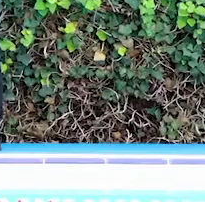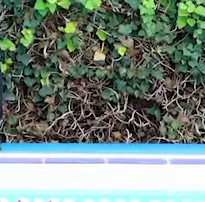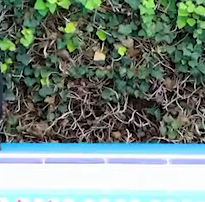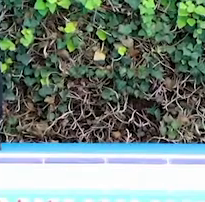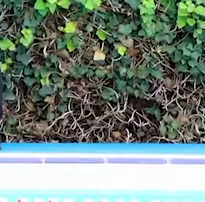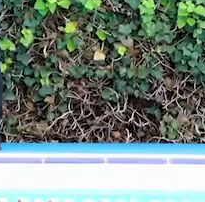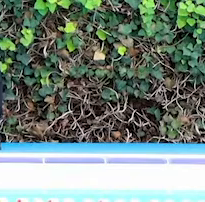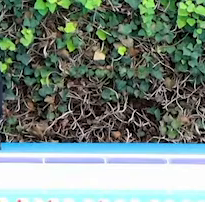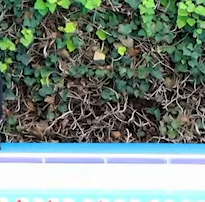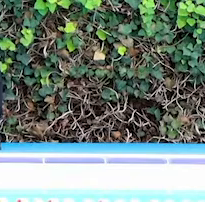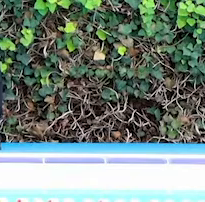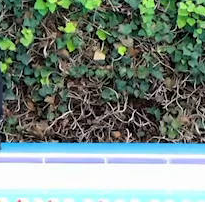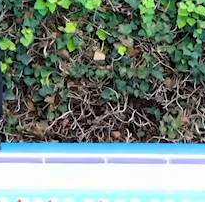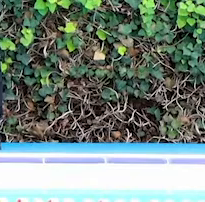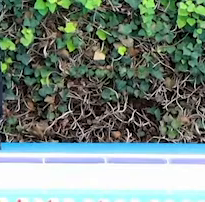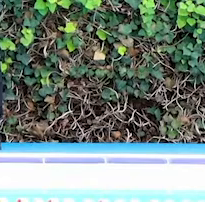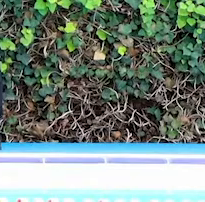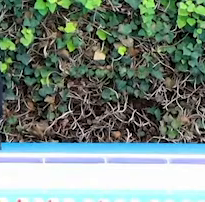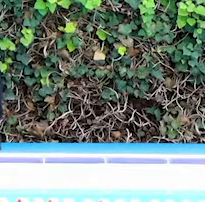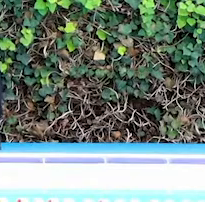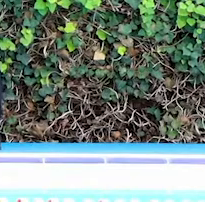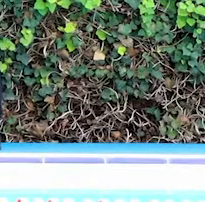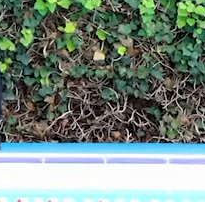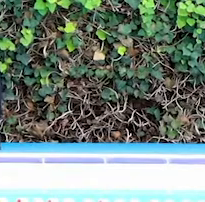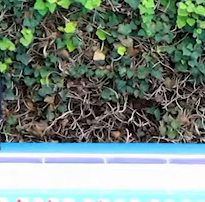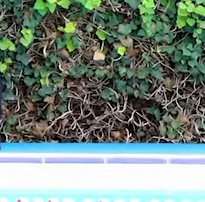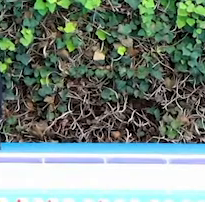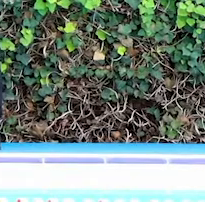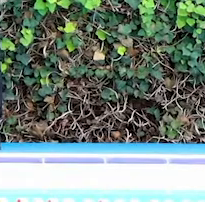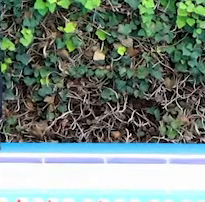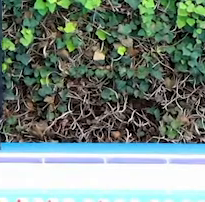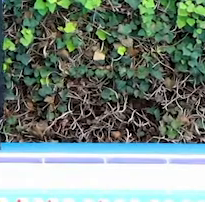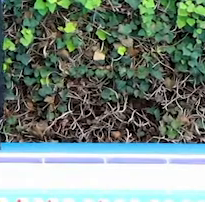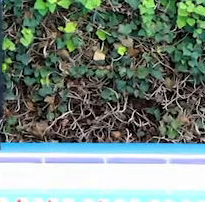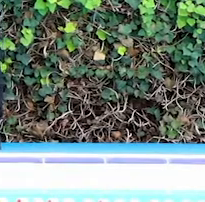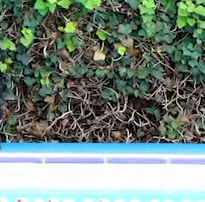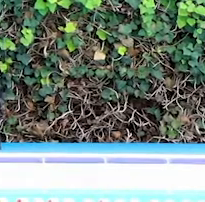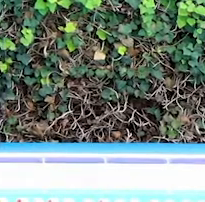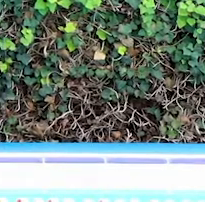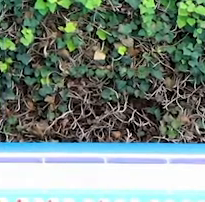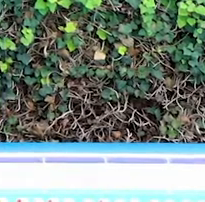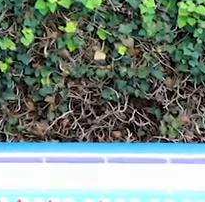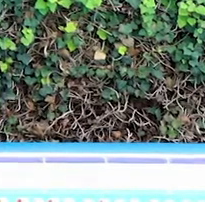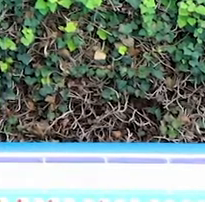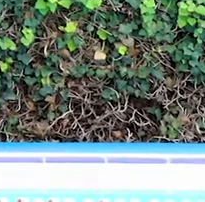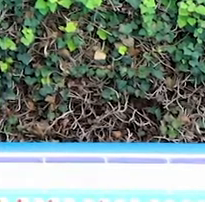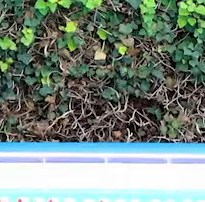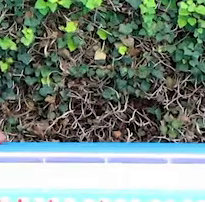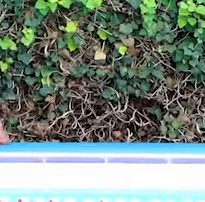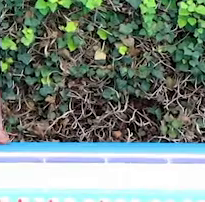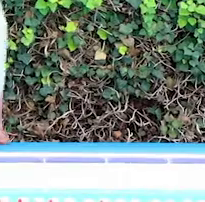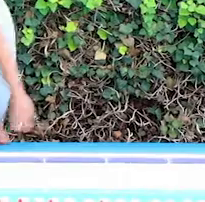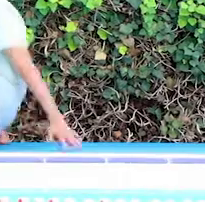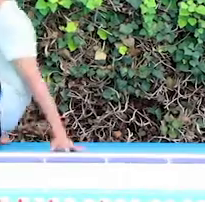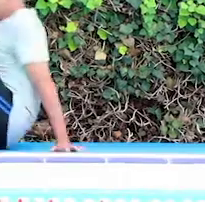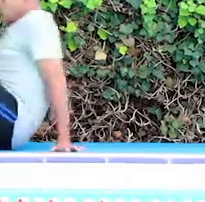Tratando de evitar que nuestros talones peguen en el suelo. ¿Sí? Nos acostamos. Y ahí.